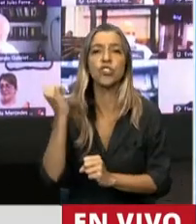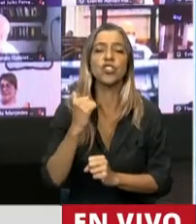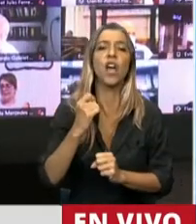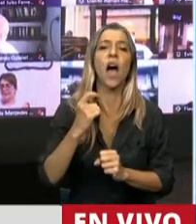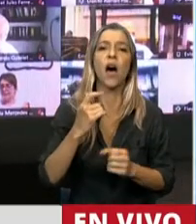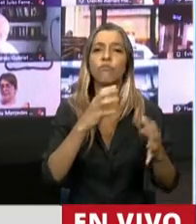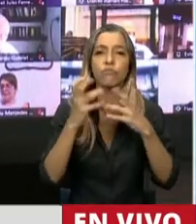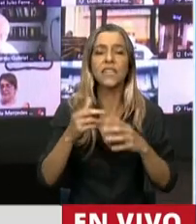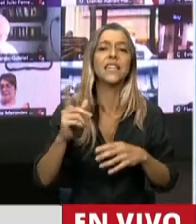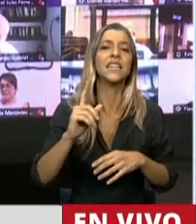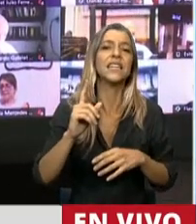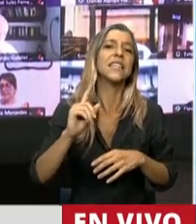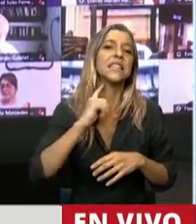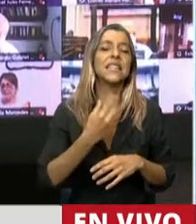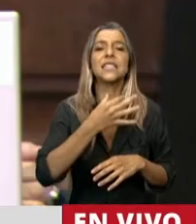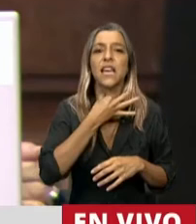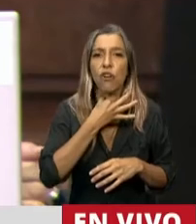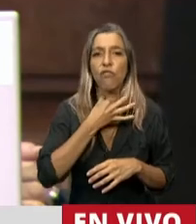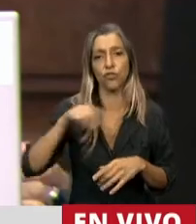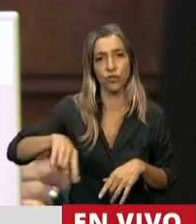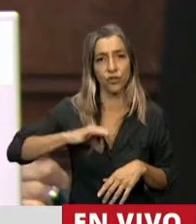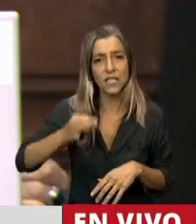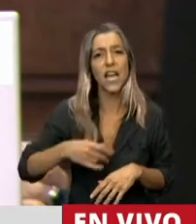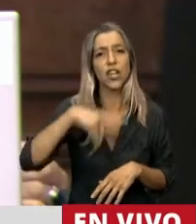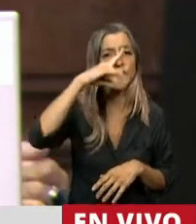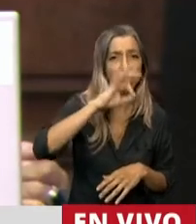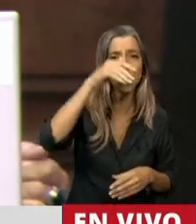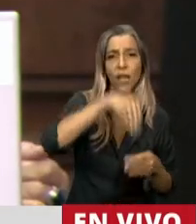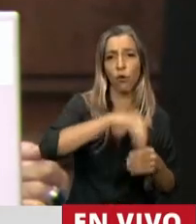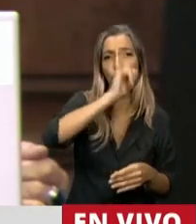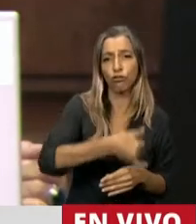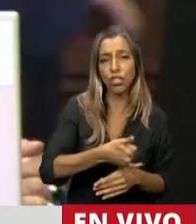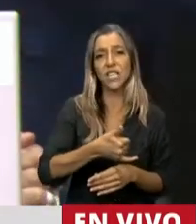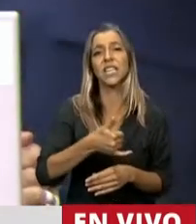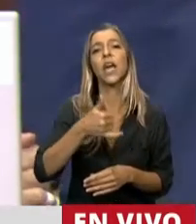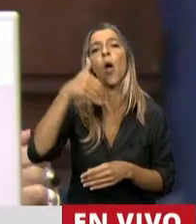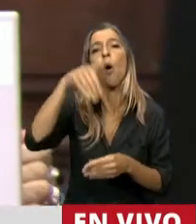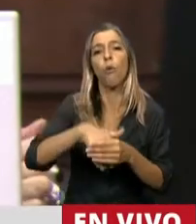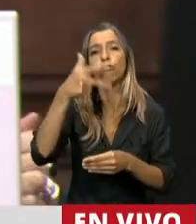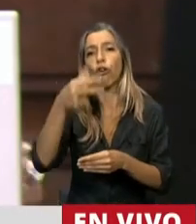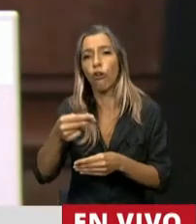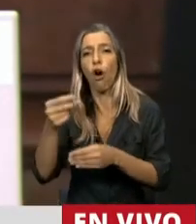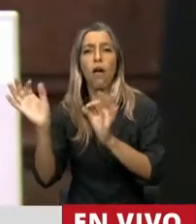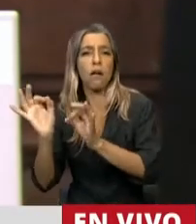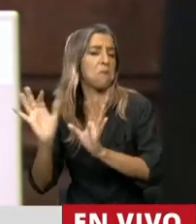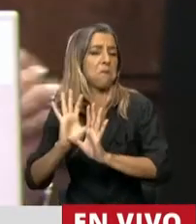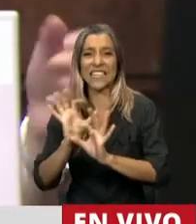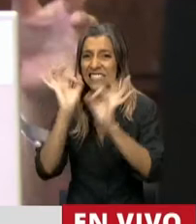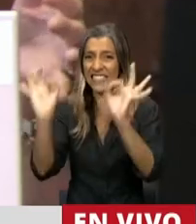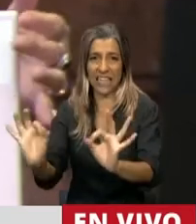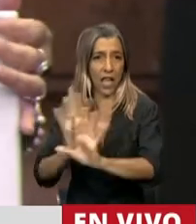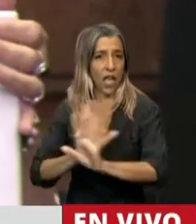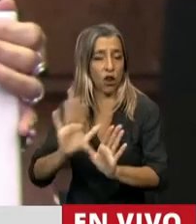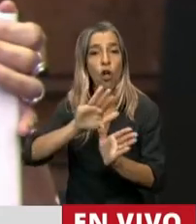8 del 2020, tuvo 70 votos afirmativos, cero negativos, cero abstenciones. Se trata de un acuerdo para facilitar